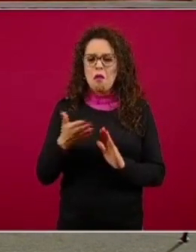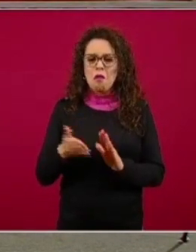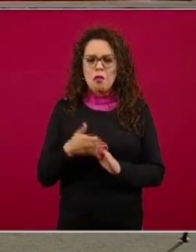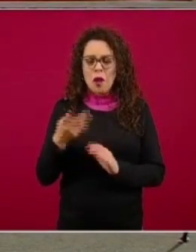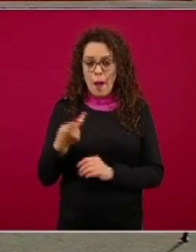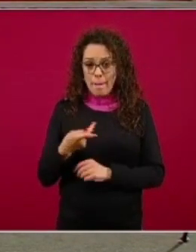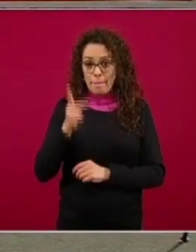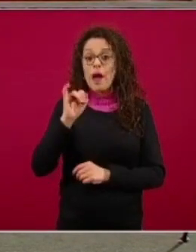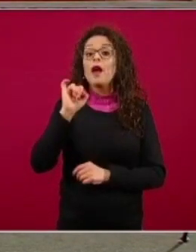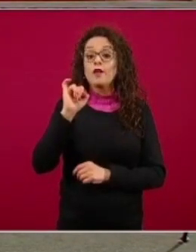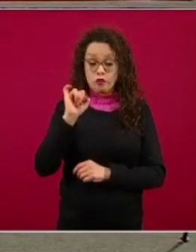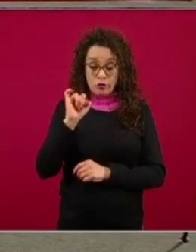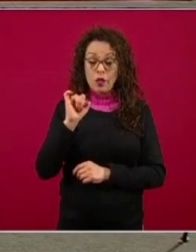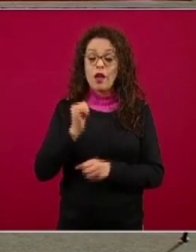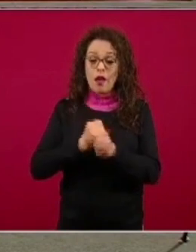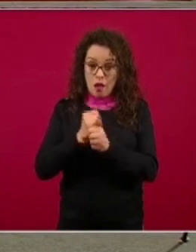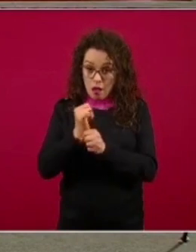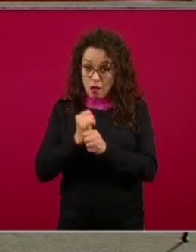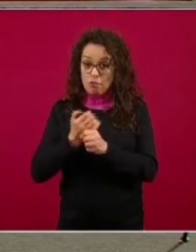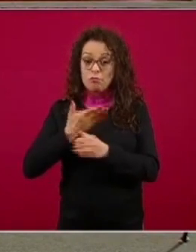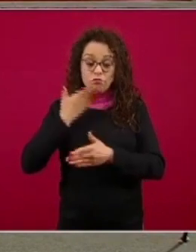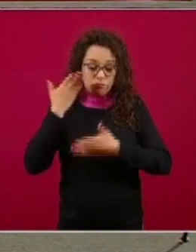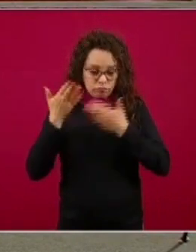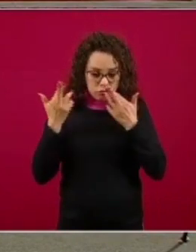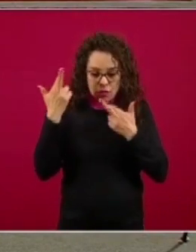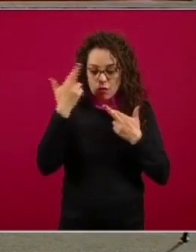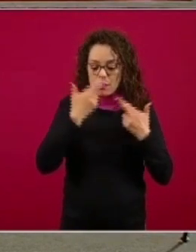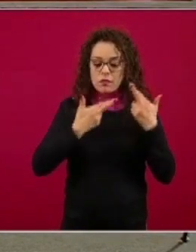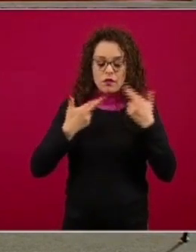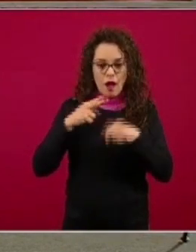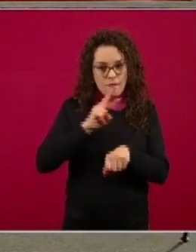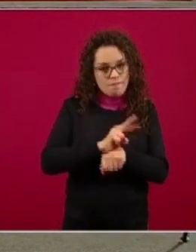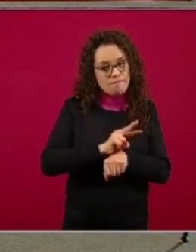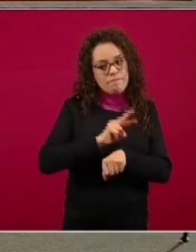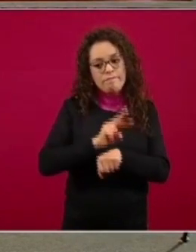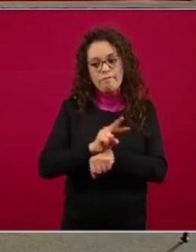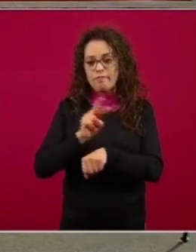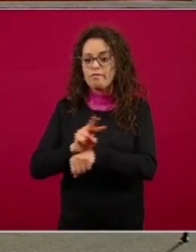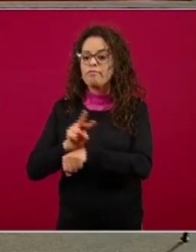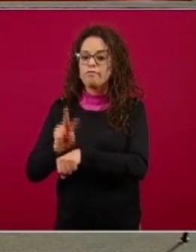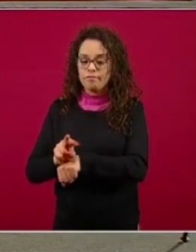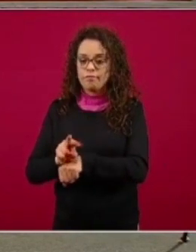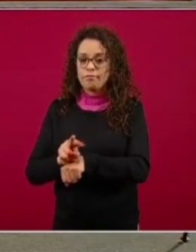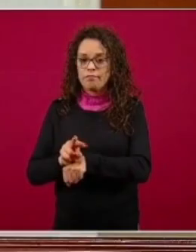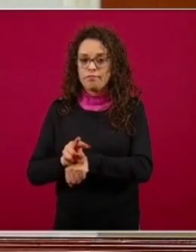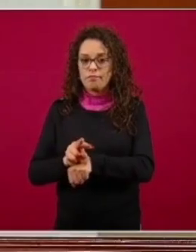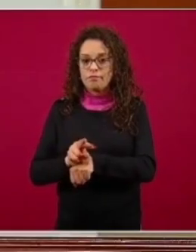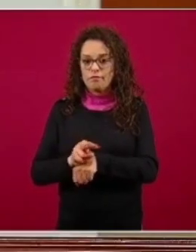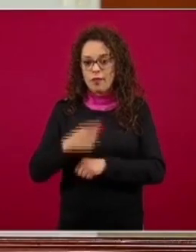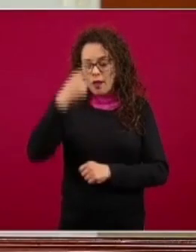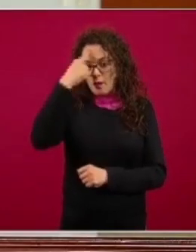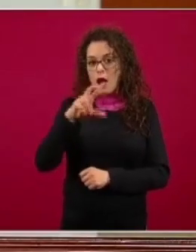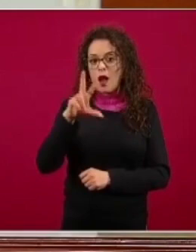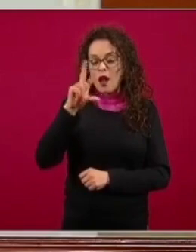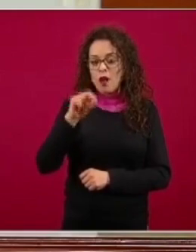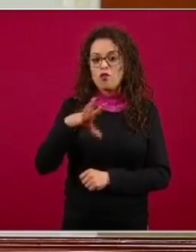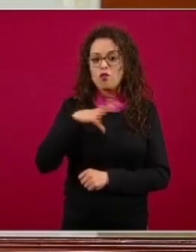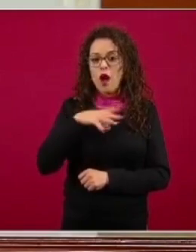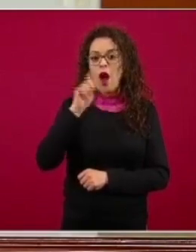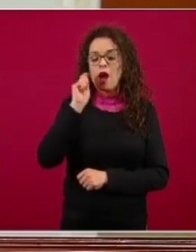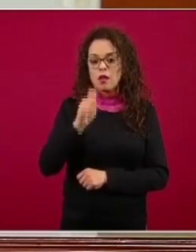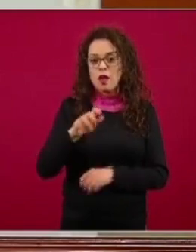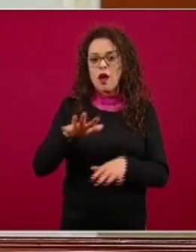son motivos de investigación para ver si estar pendientes de que no pueda haber mutaciones en el virus